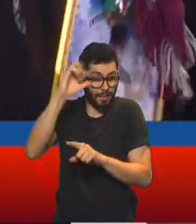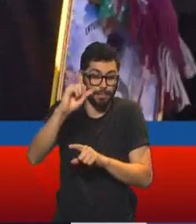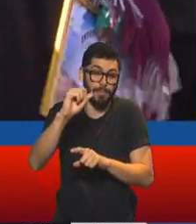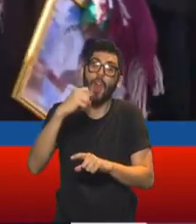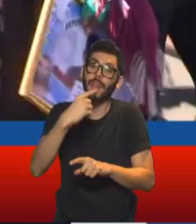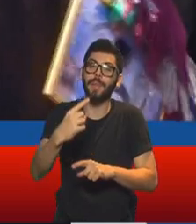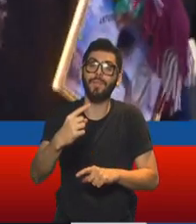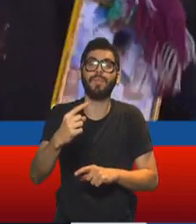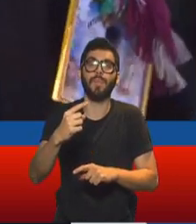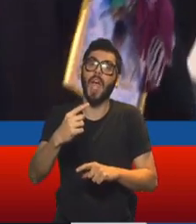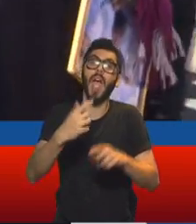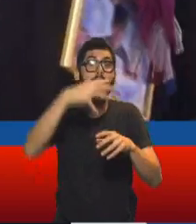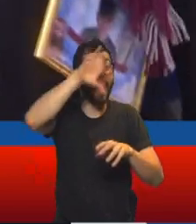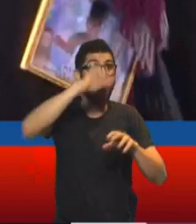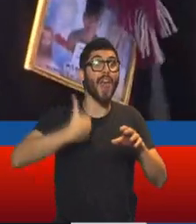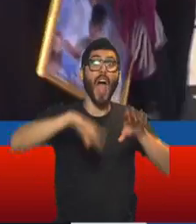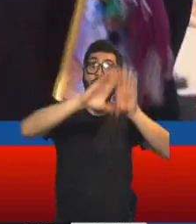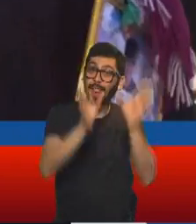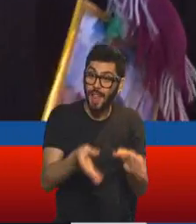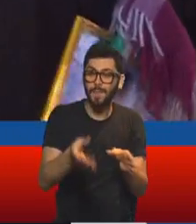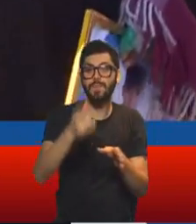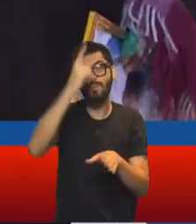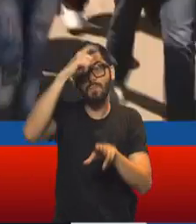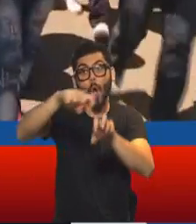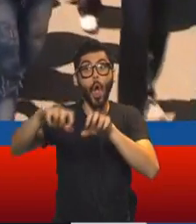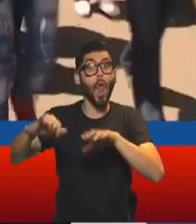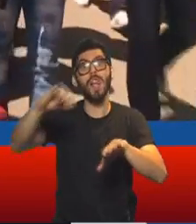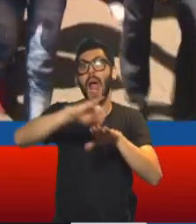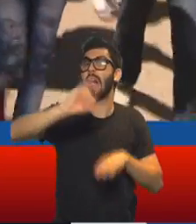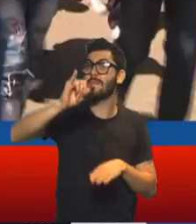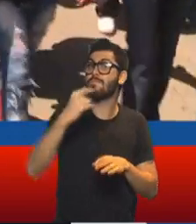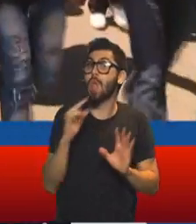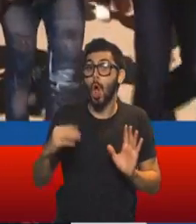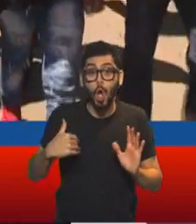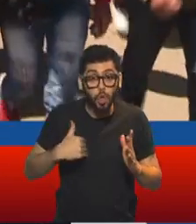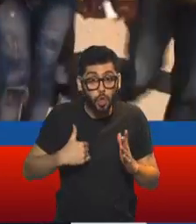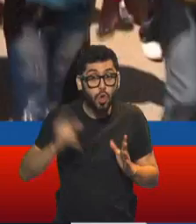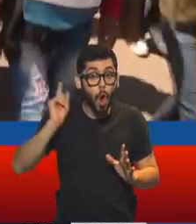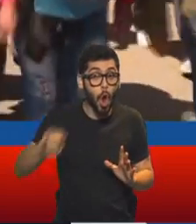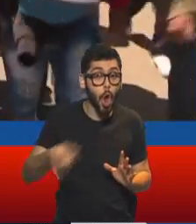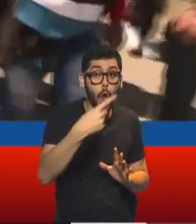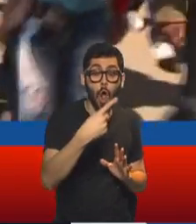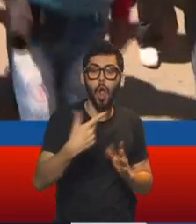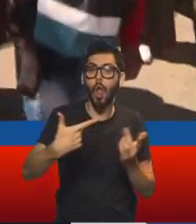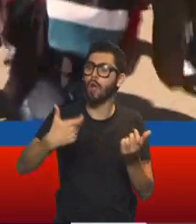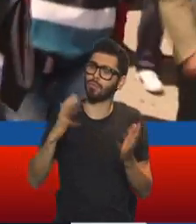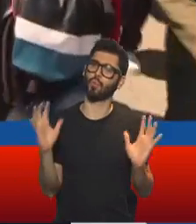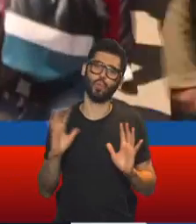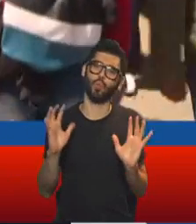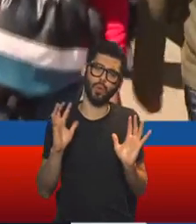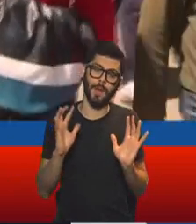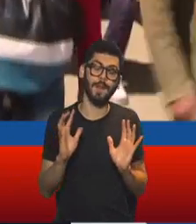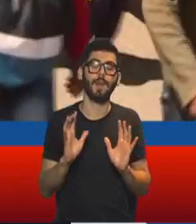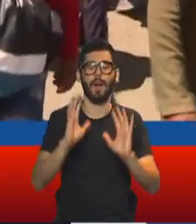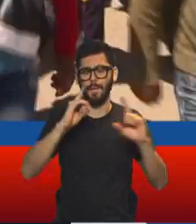momento la embajada argentina en Bolivia, pero niega que hayan pasado con sus manos estos materiales. Entonces, Gaby, para sintetizar, los